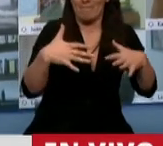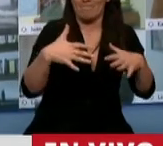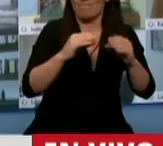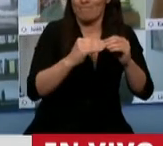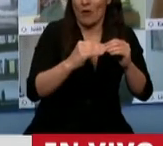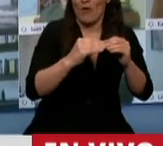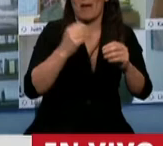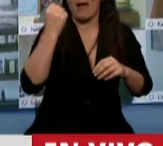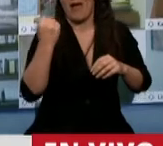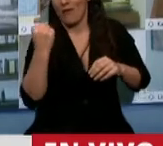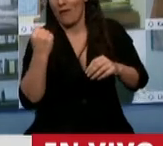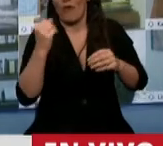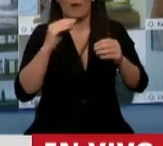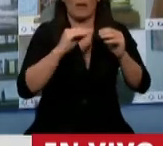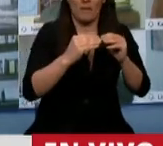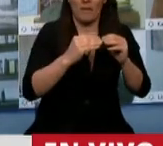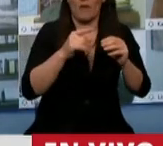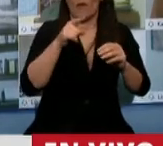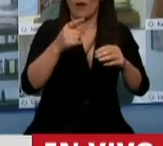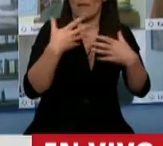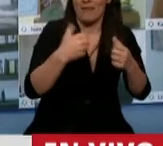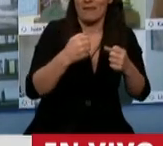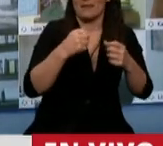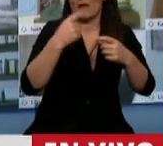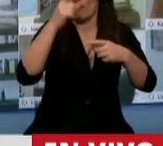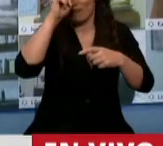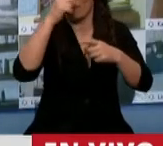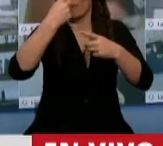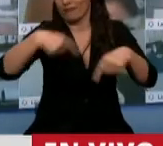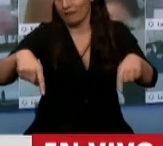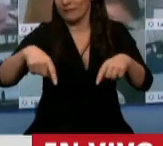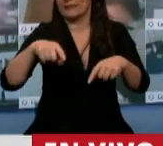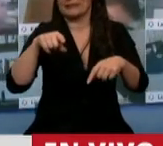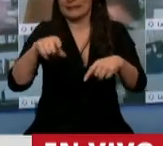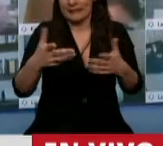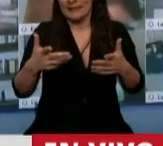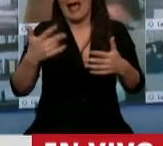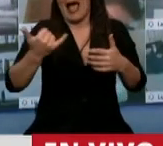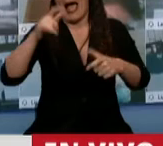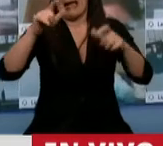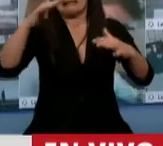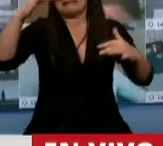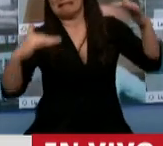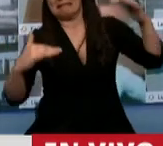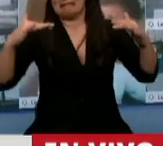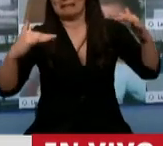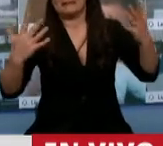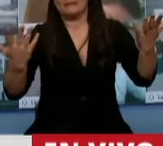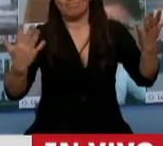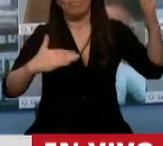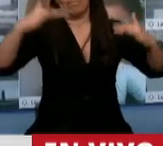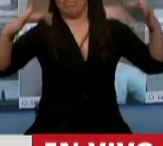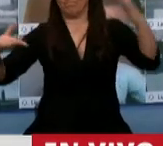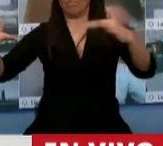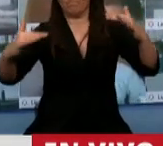económica, social que ha puesto en evidencia inequidades, desequilibrios y que con